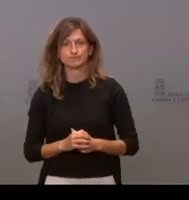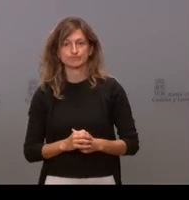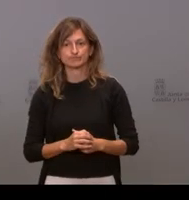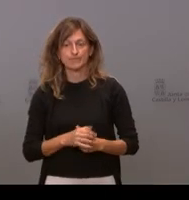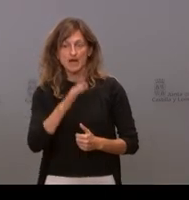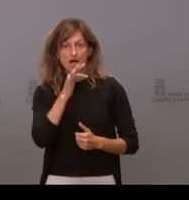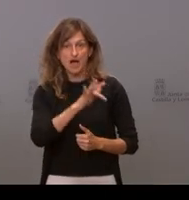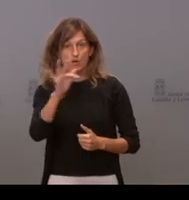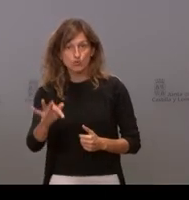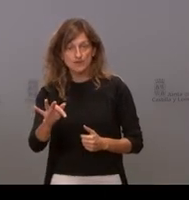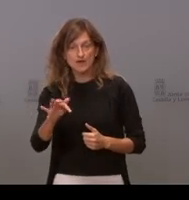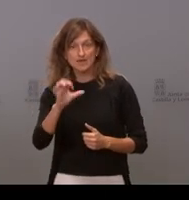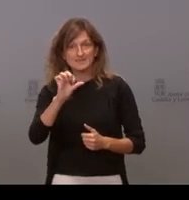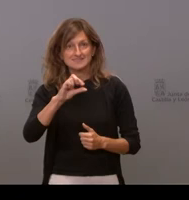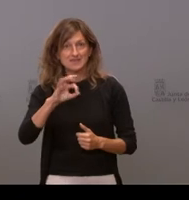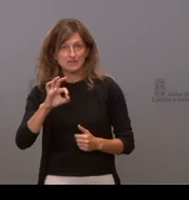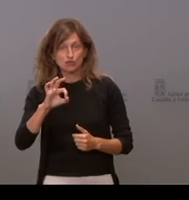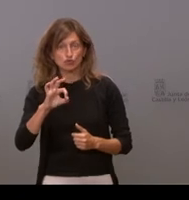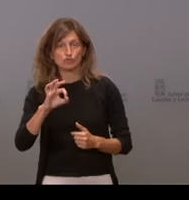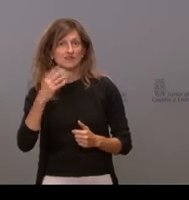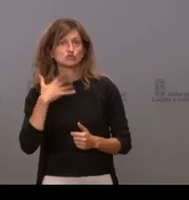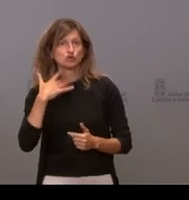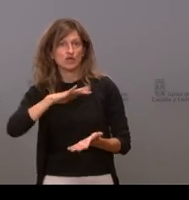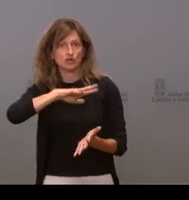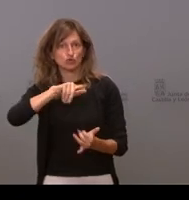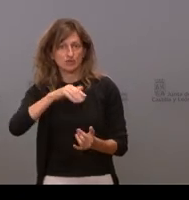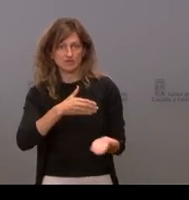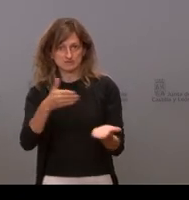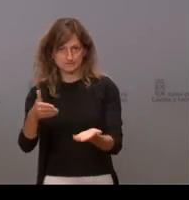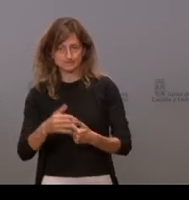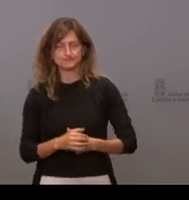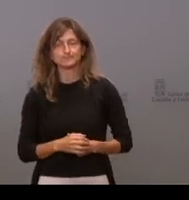continuamos en este momento con Sergio García de Soria Noticias adelante